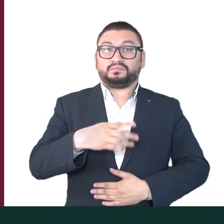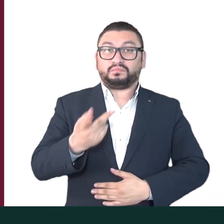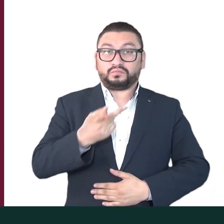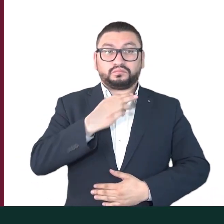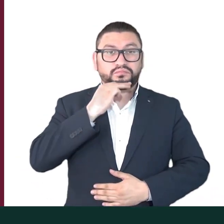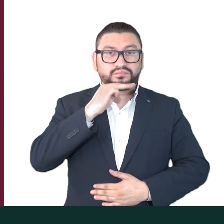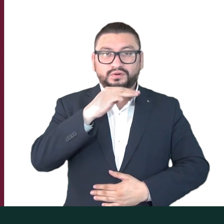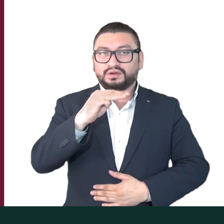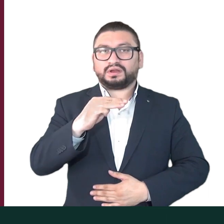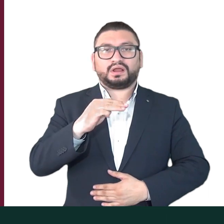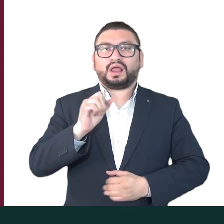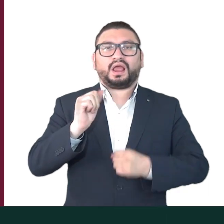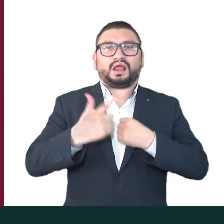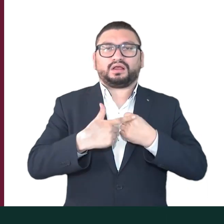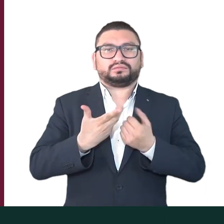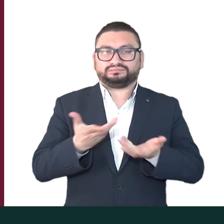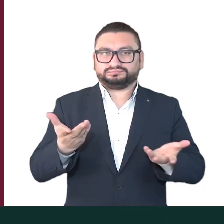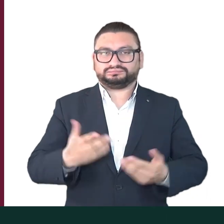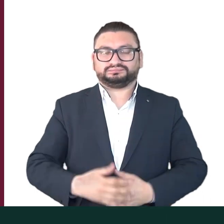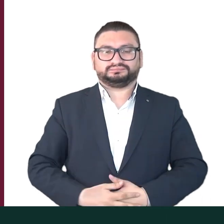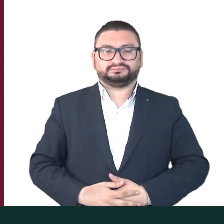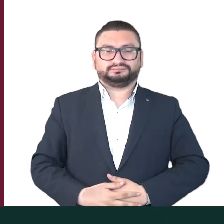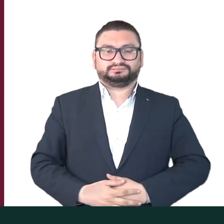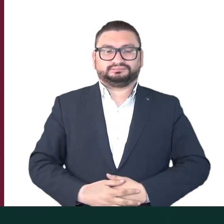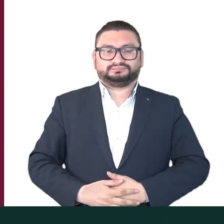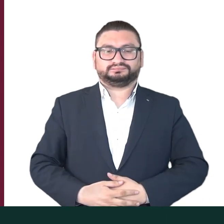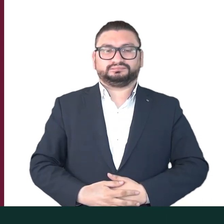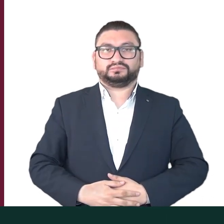¿Podrías dejarnos un breve mensaje final?